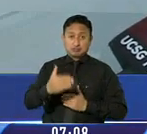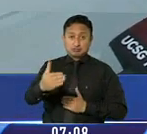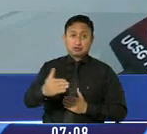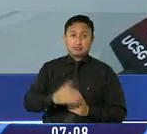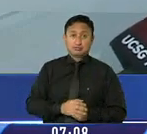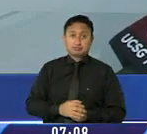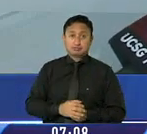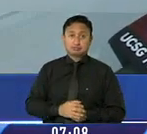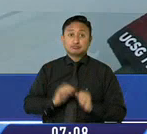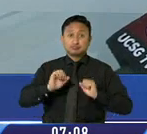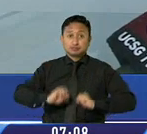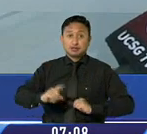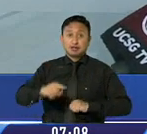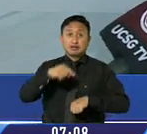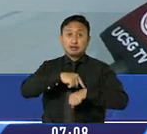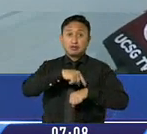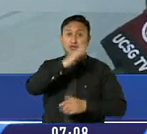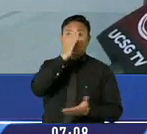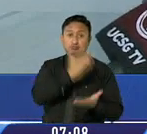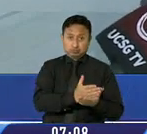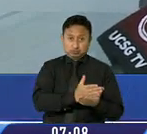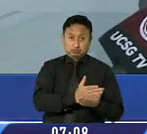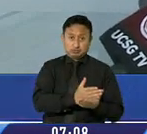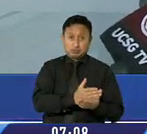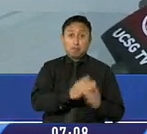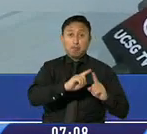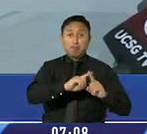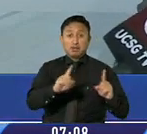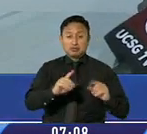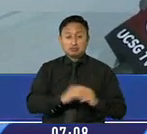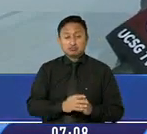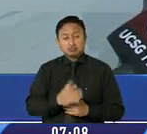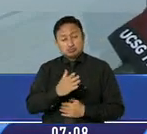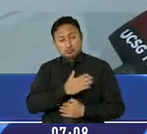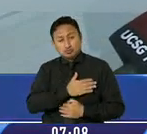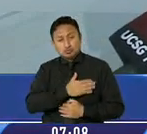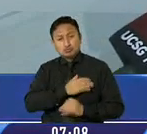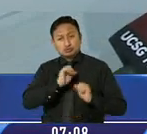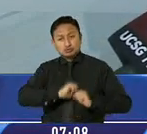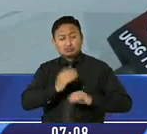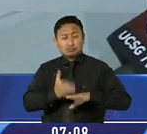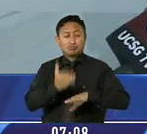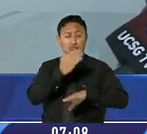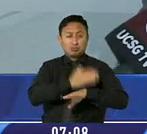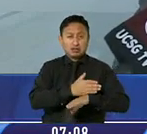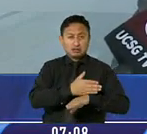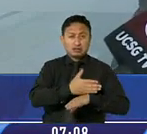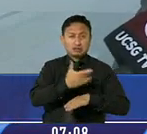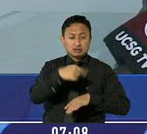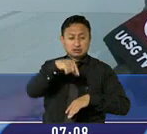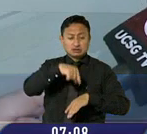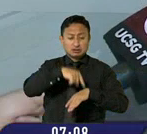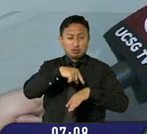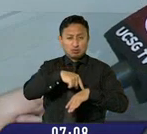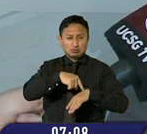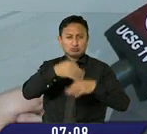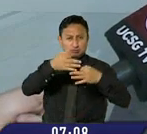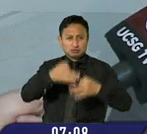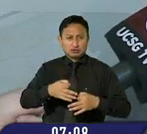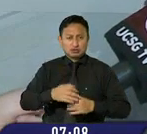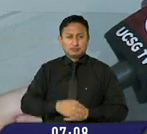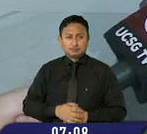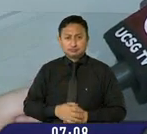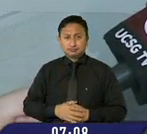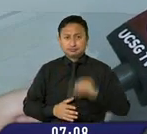también se cortan los plazos. Pero nosotros esperamos cumplirlo dentro de lo señalado por parte de la